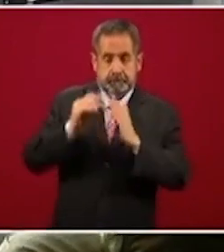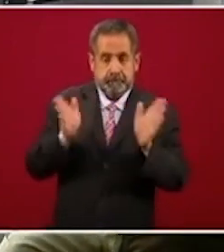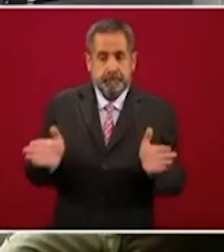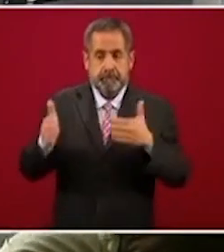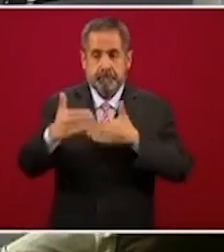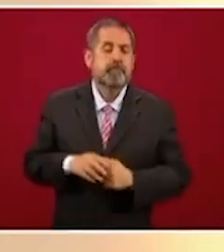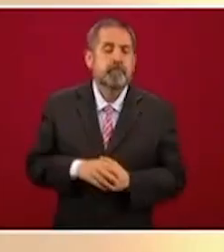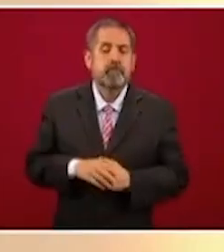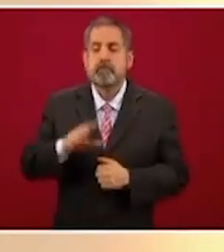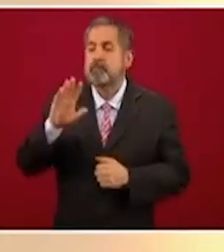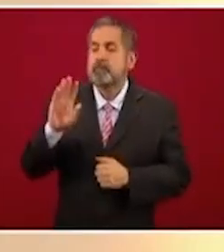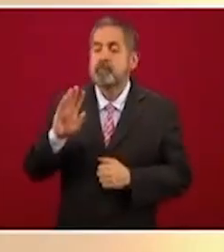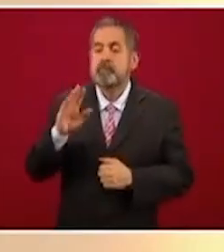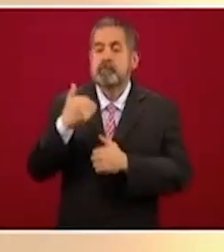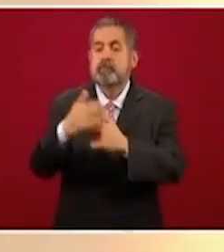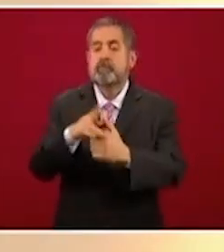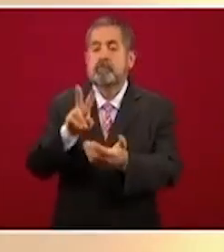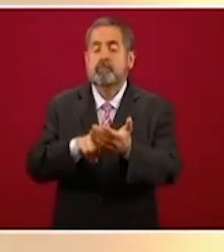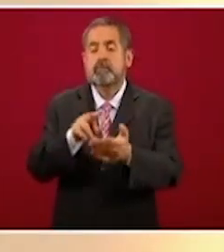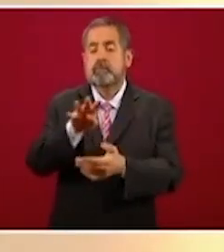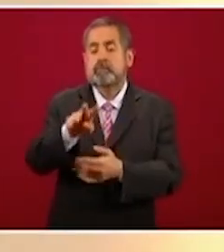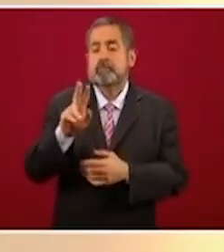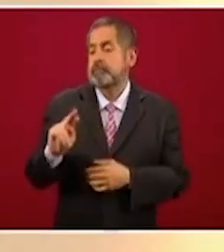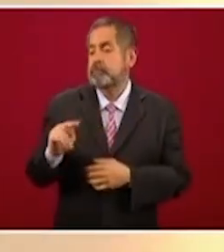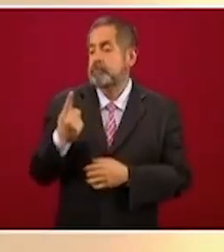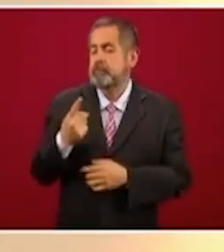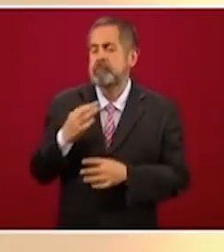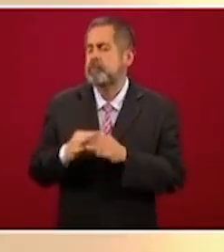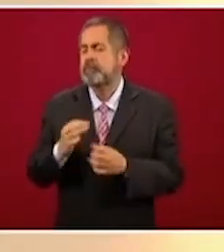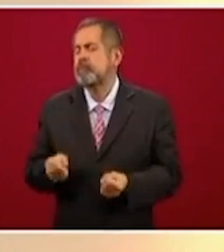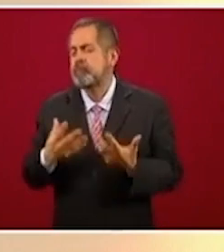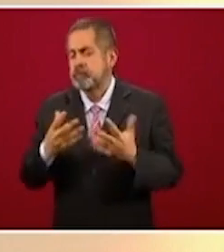2021 se tengan 50.000 efectivos.